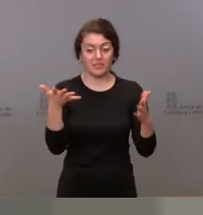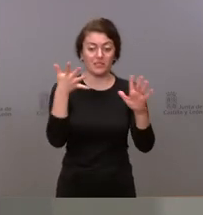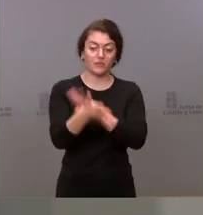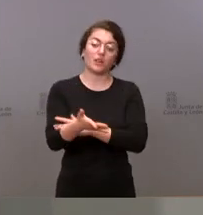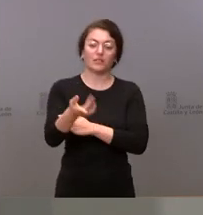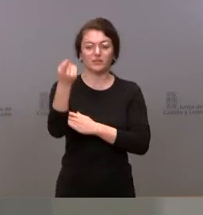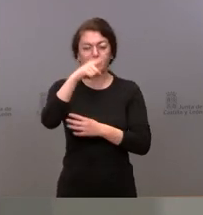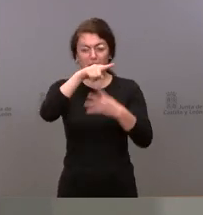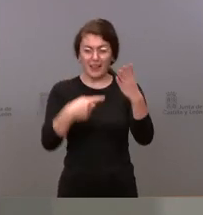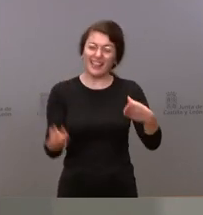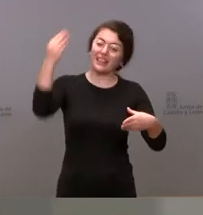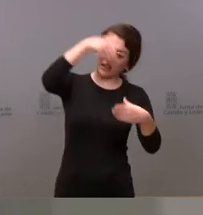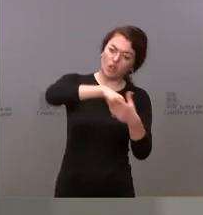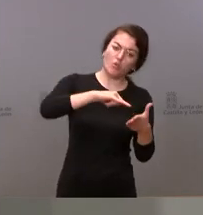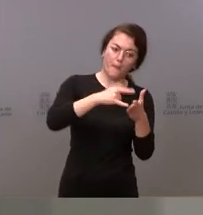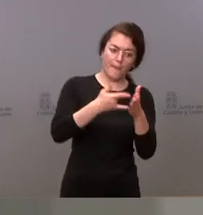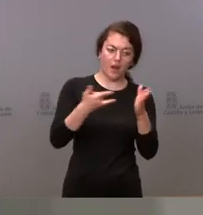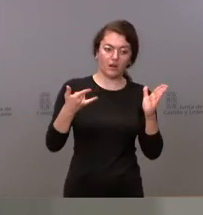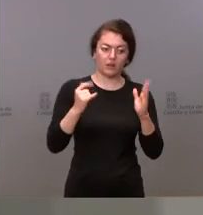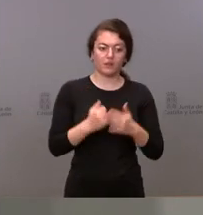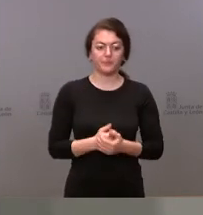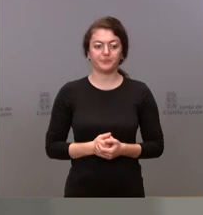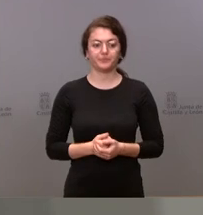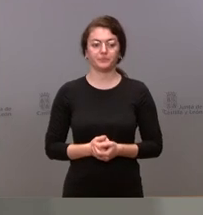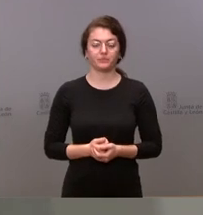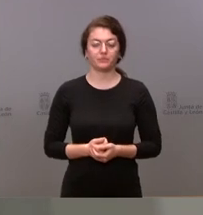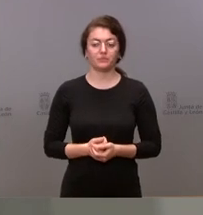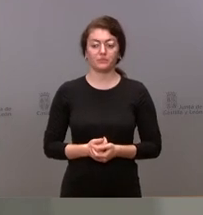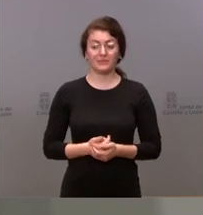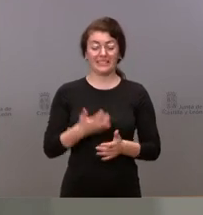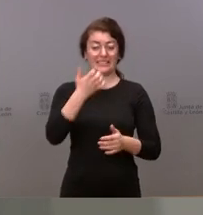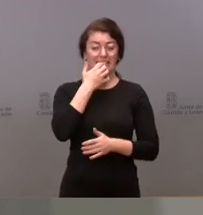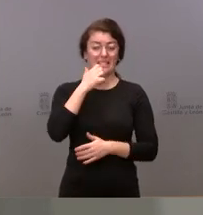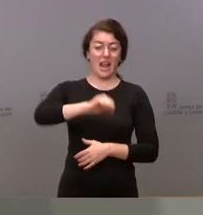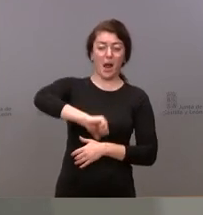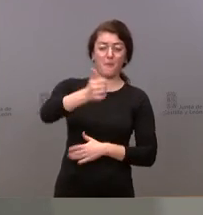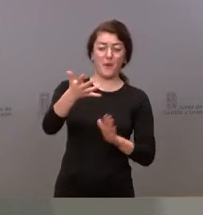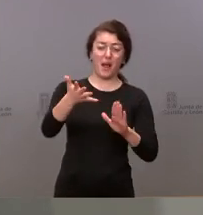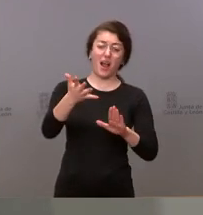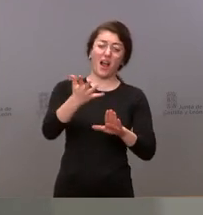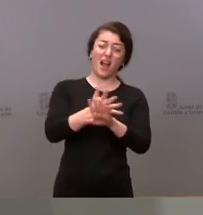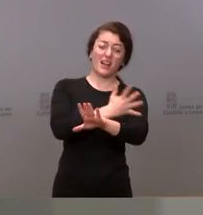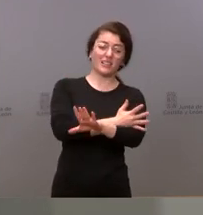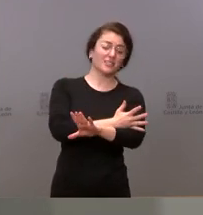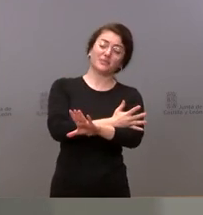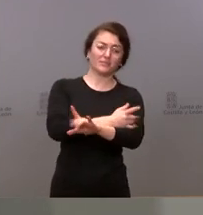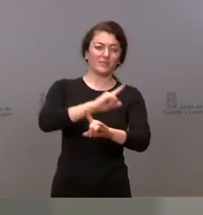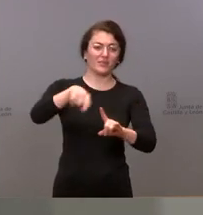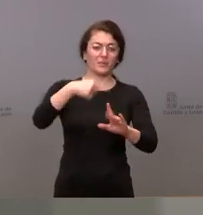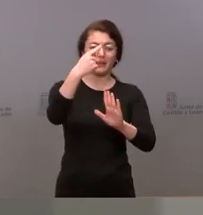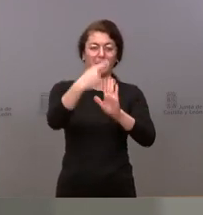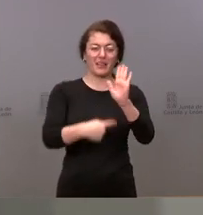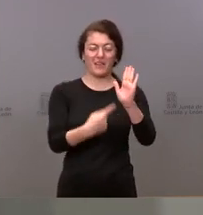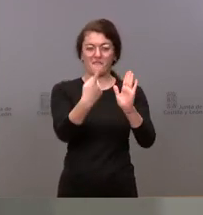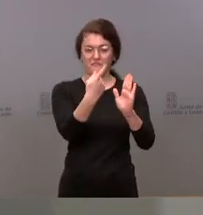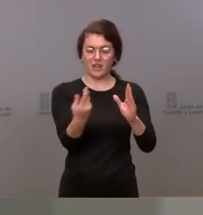estos aspectos dentro de la reacción del plan haberlo aprobado mucho antes de estas condiciones quizá nos hubiera situado un escenario donde a los pocos meses